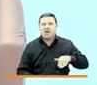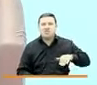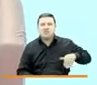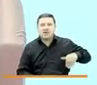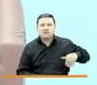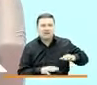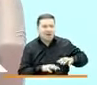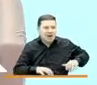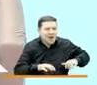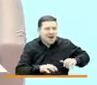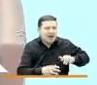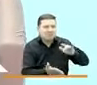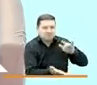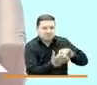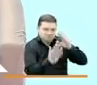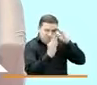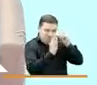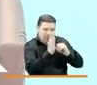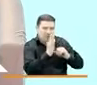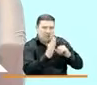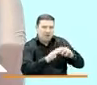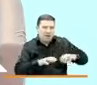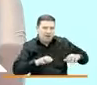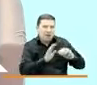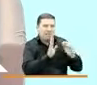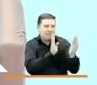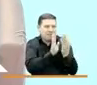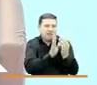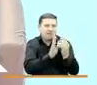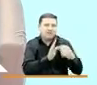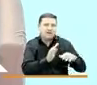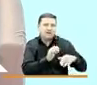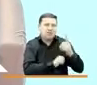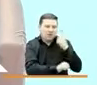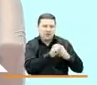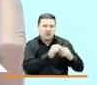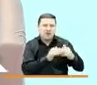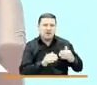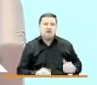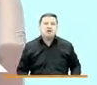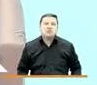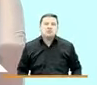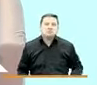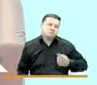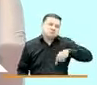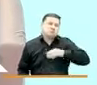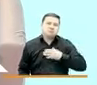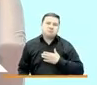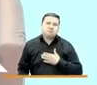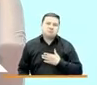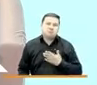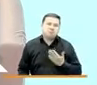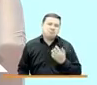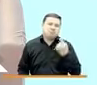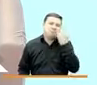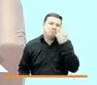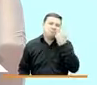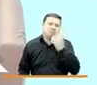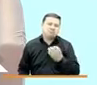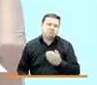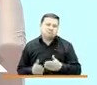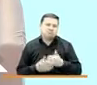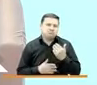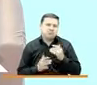actividades que estaban programadas presencialmente desde el año anterior. Nosotros en general iniciamos esos